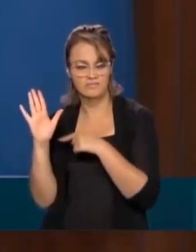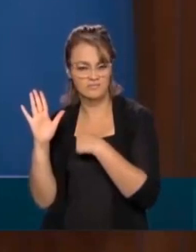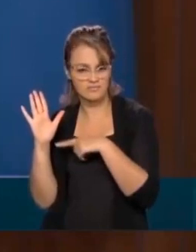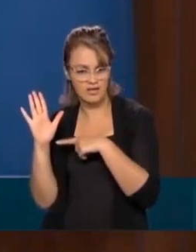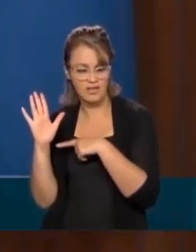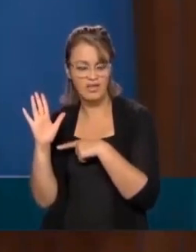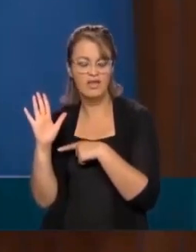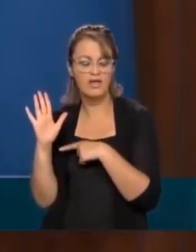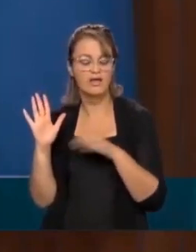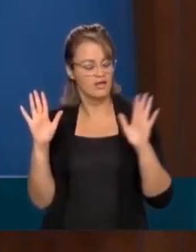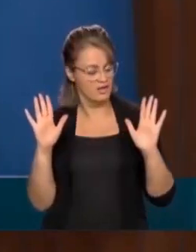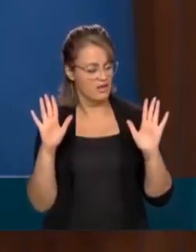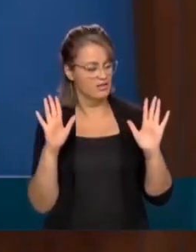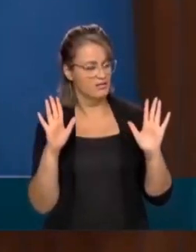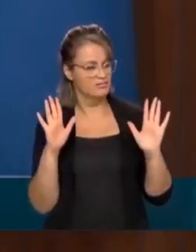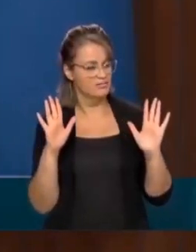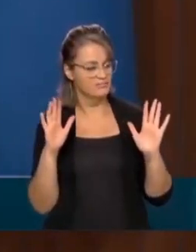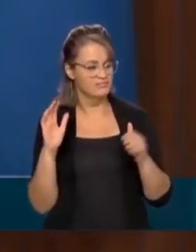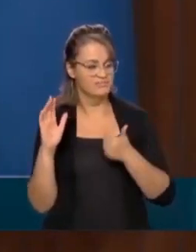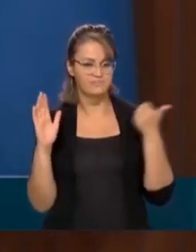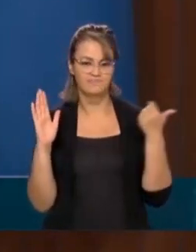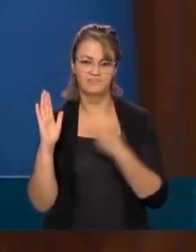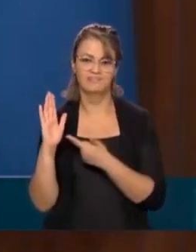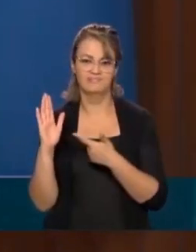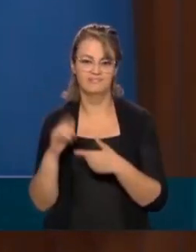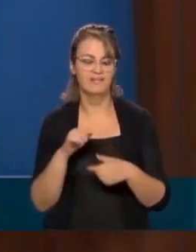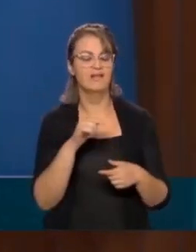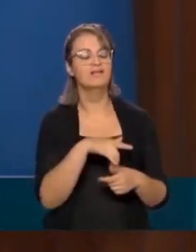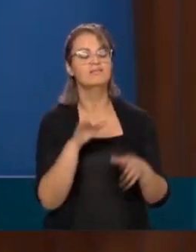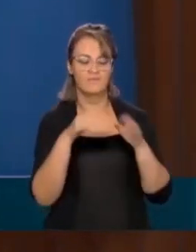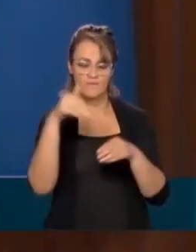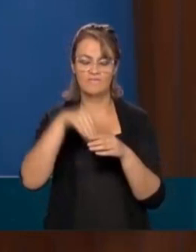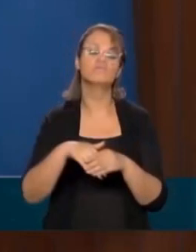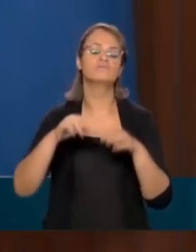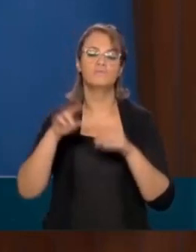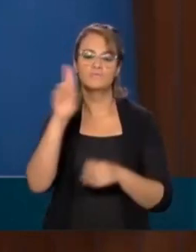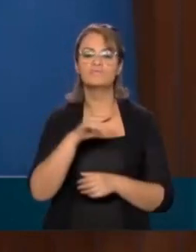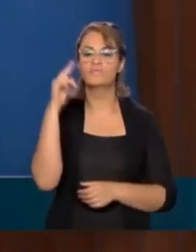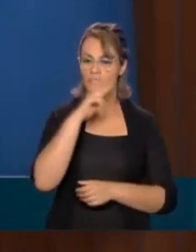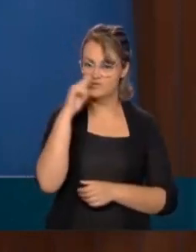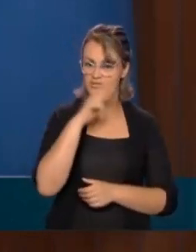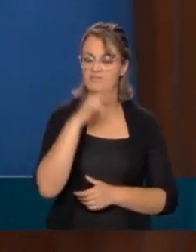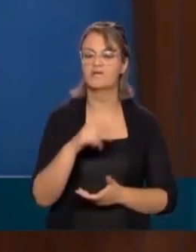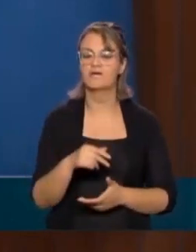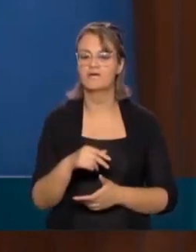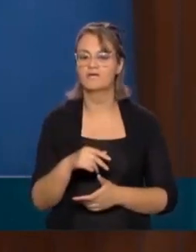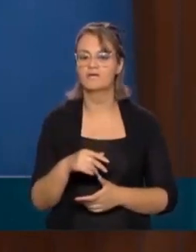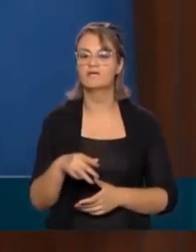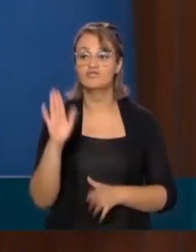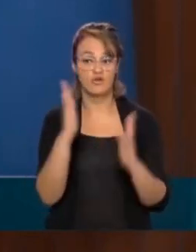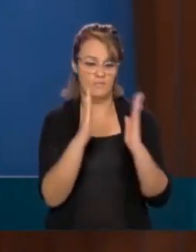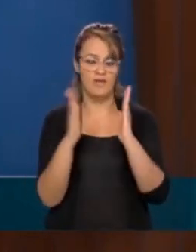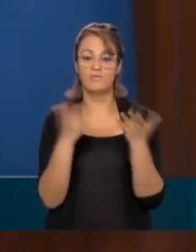aquí, se justifica el uso en este momento, voto por la autorización de uso de emergencia de carácter excepcional y temporal, de las